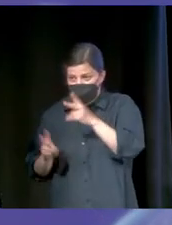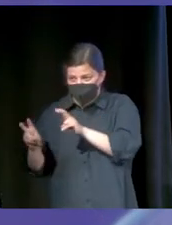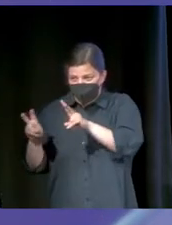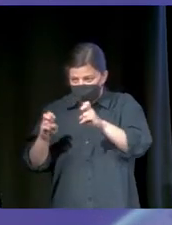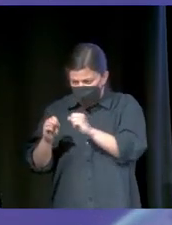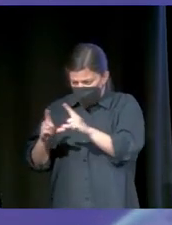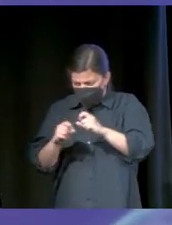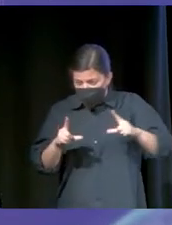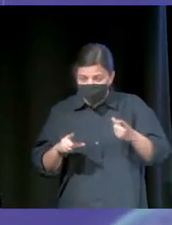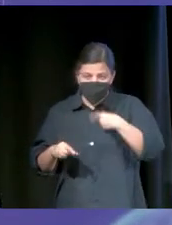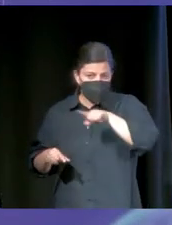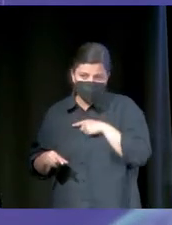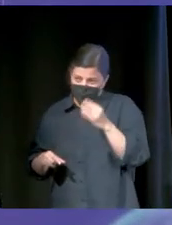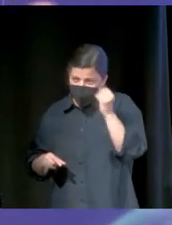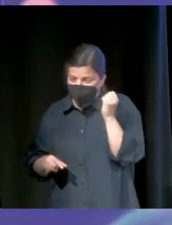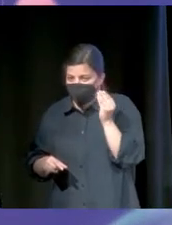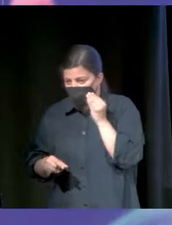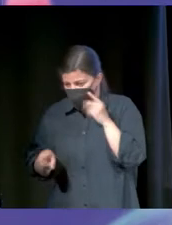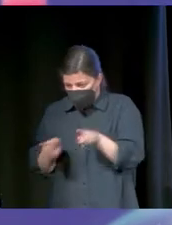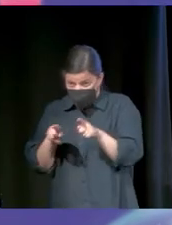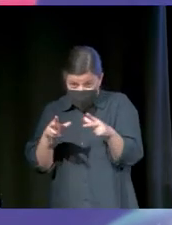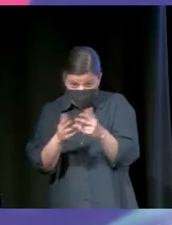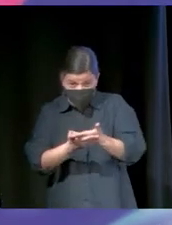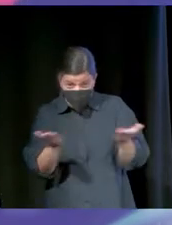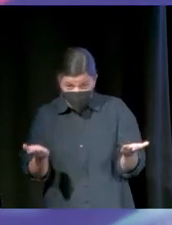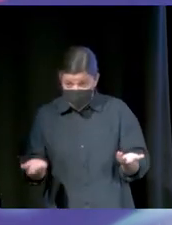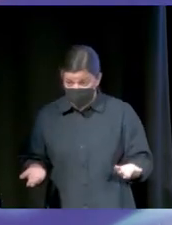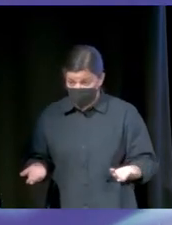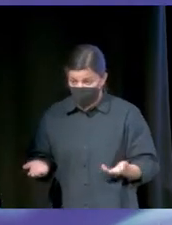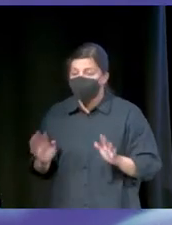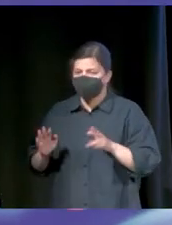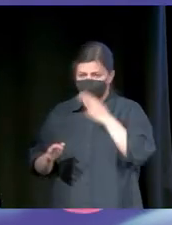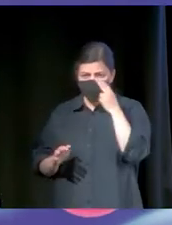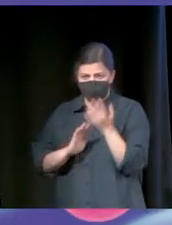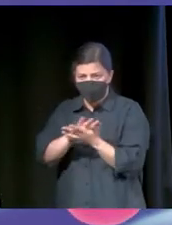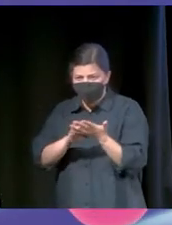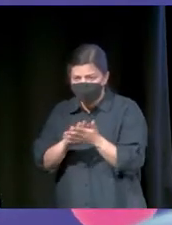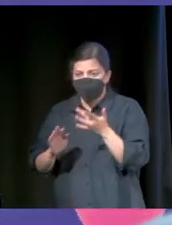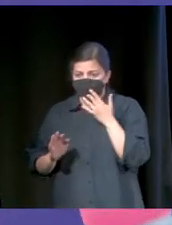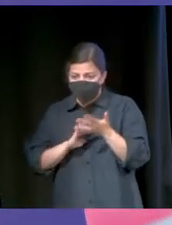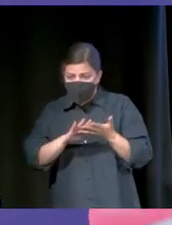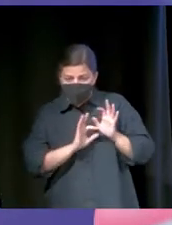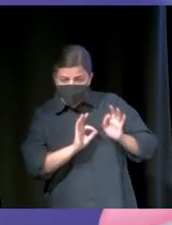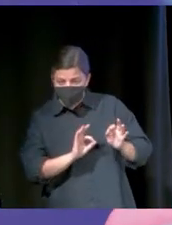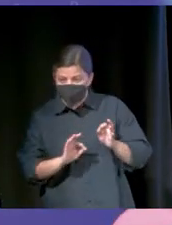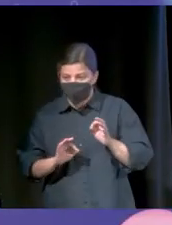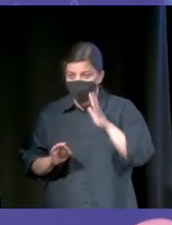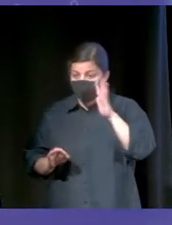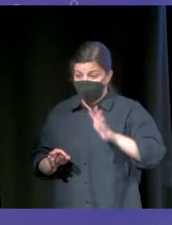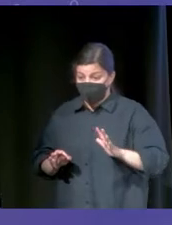volviendo tontos en general como sociedad, ¿os dais cuenta, no? Pero, y esto es interesante si hablemos de comunicar. Parece que estamos más